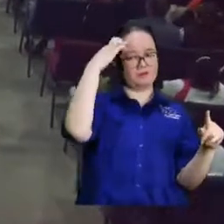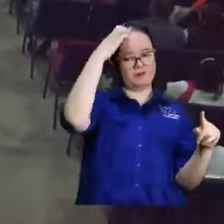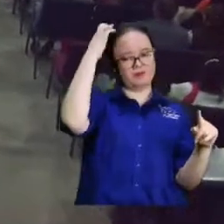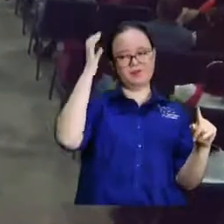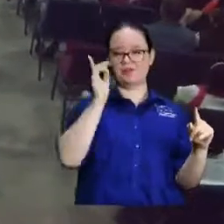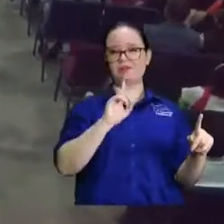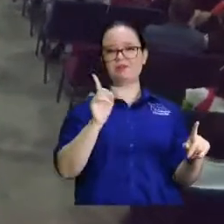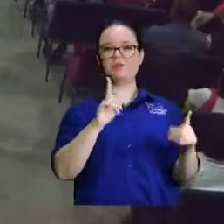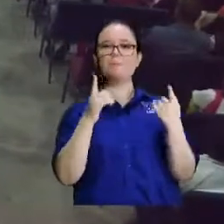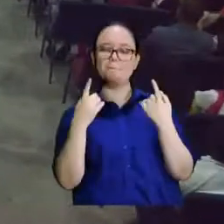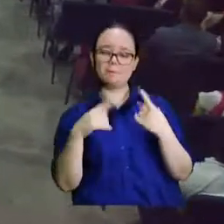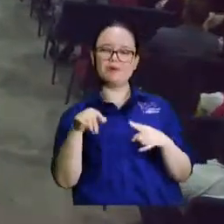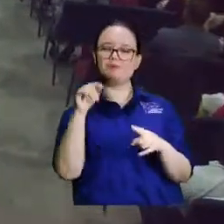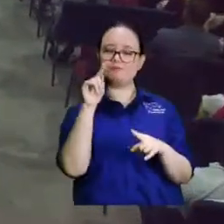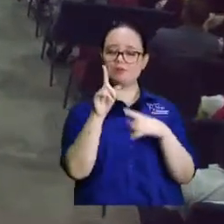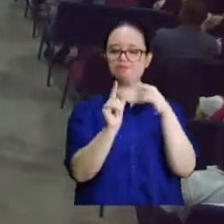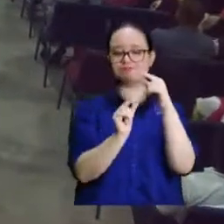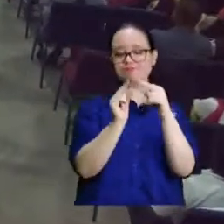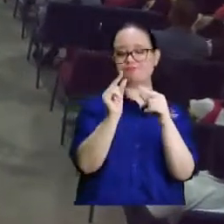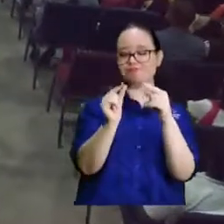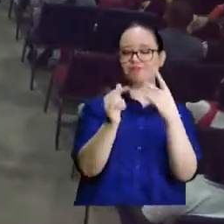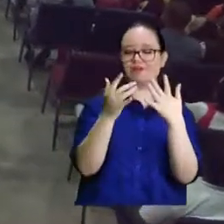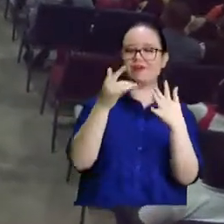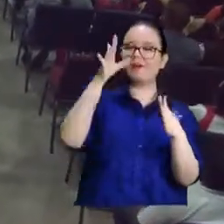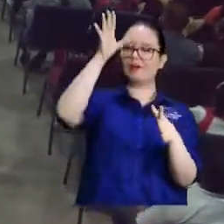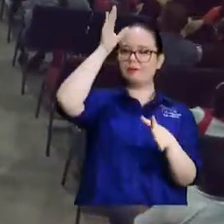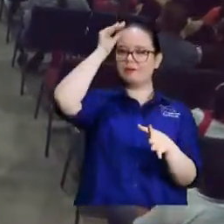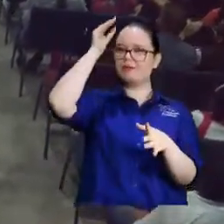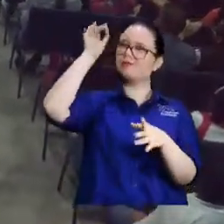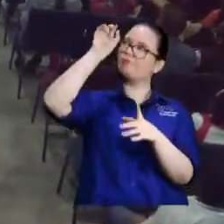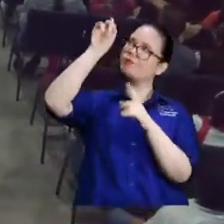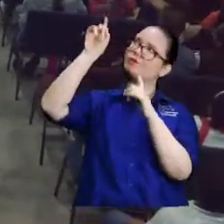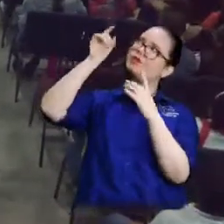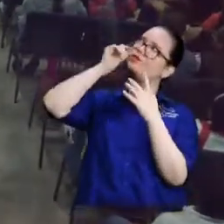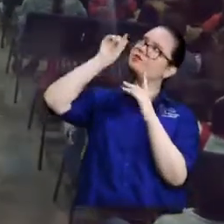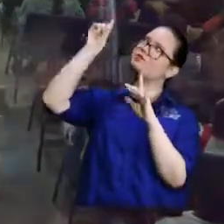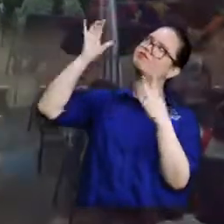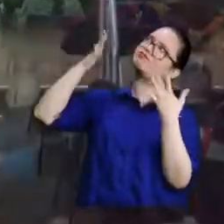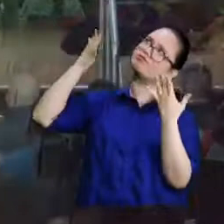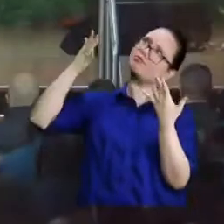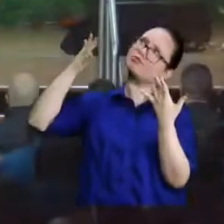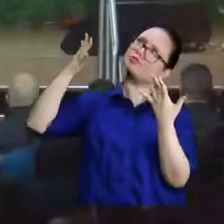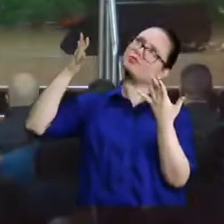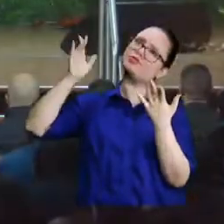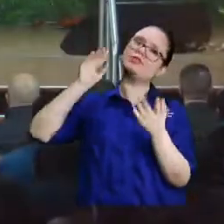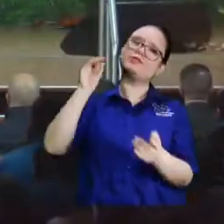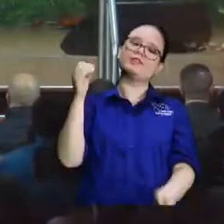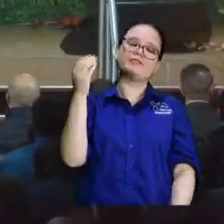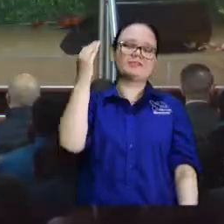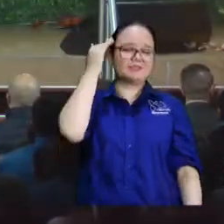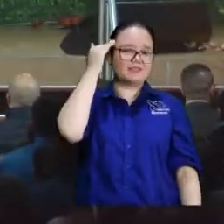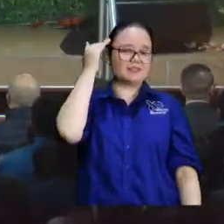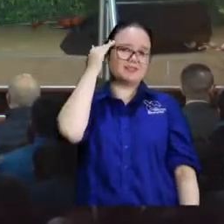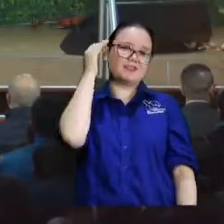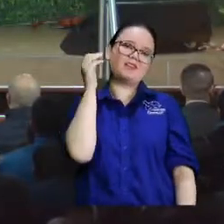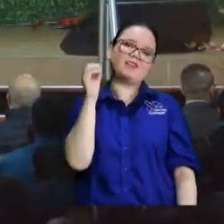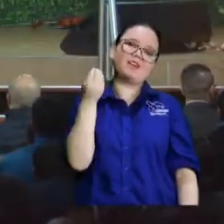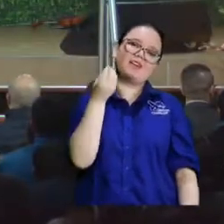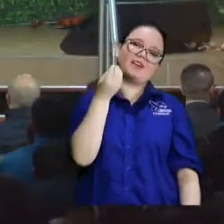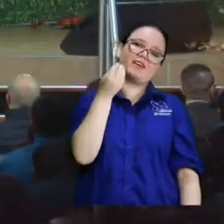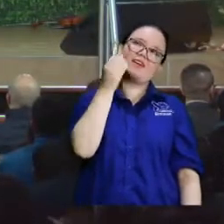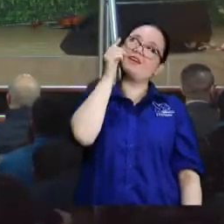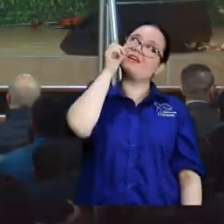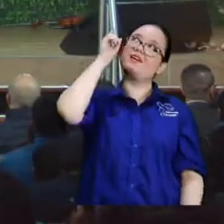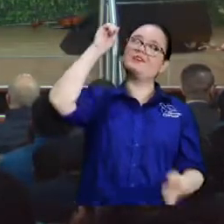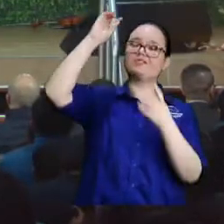para que usted vaya adelante, Señor, averigüe con el propósito, no despertar curiosidad, sino que tener